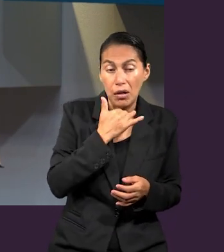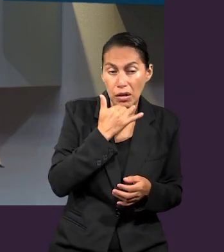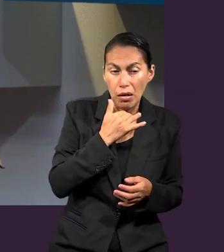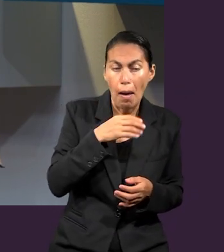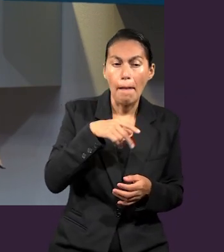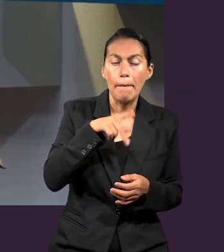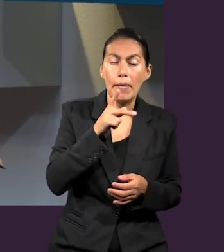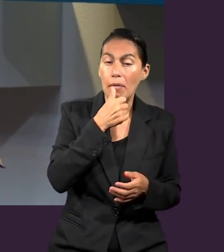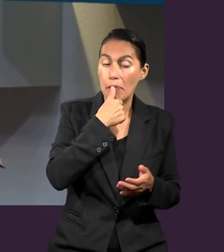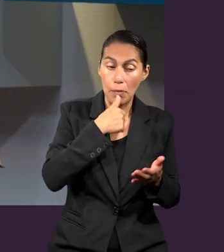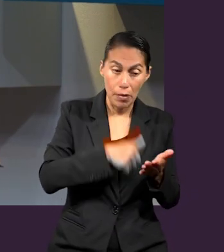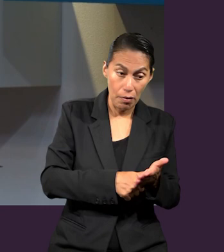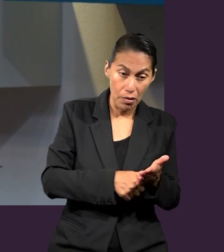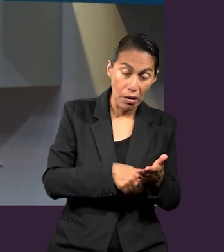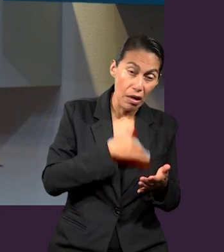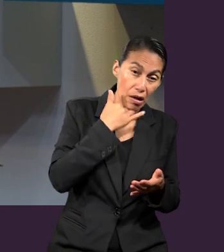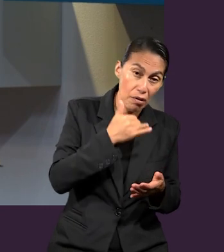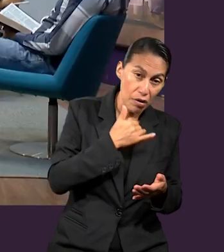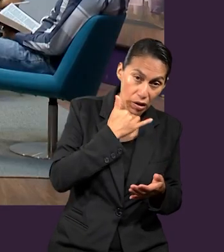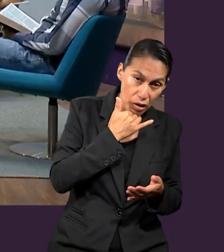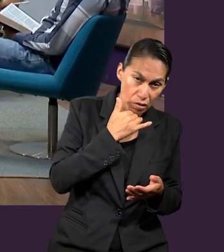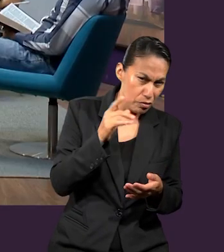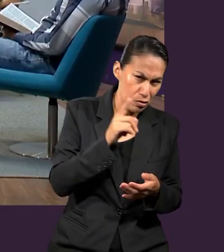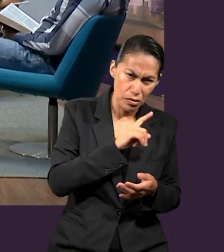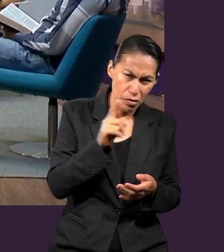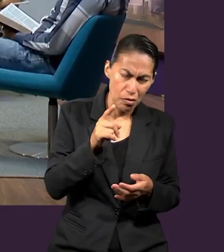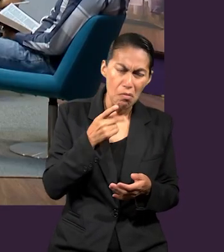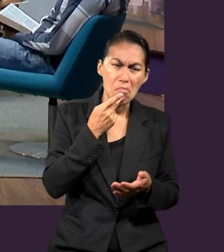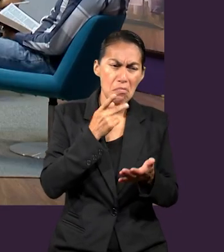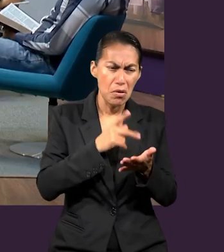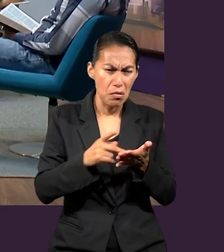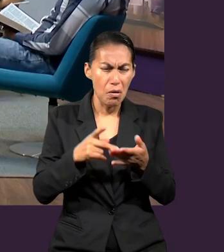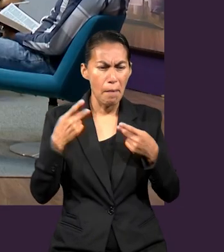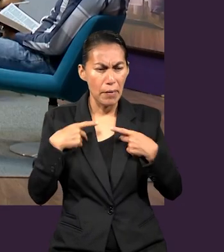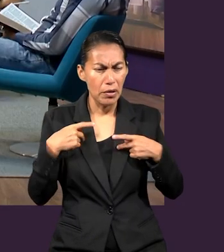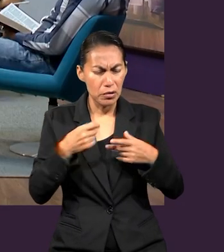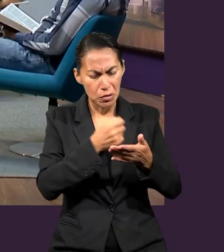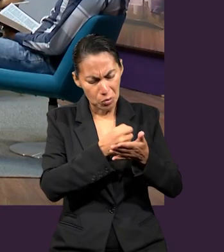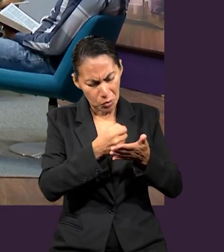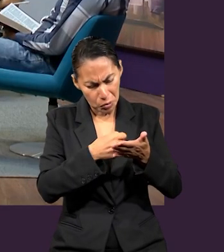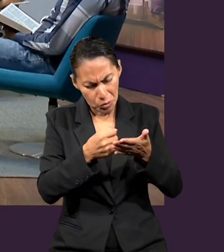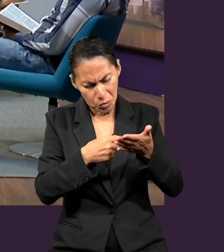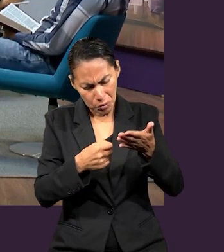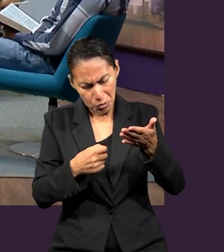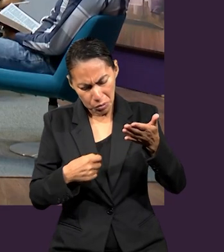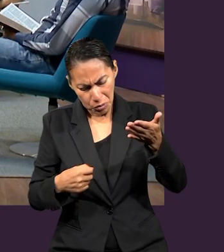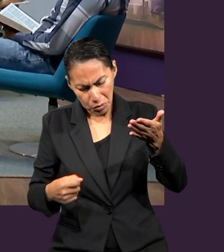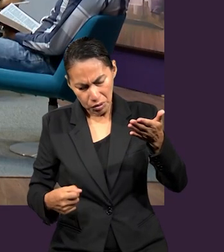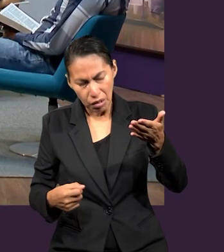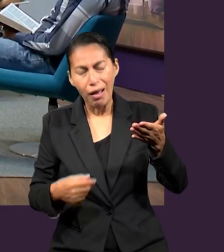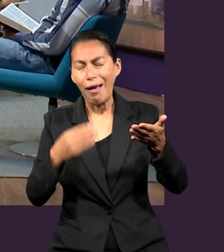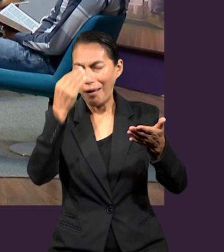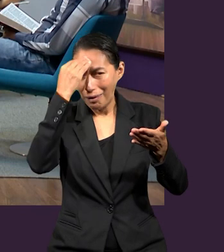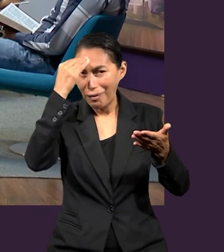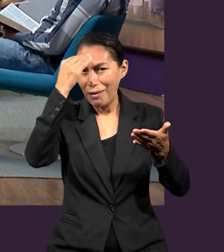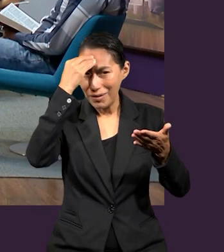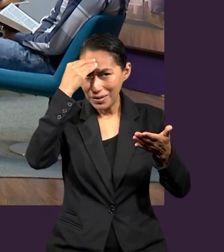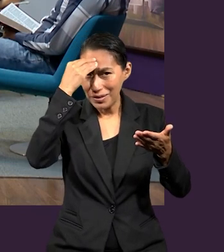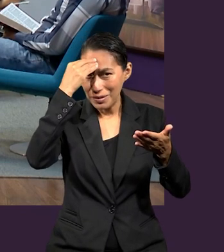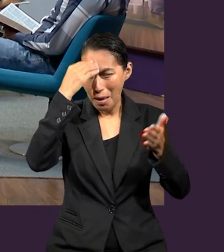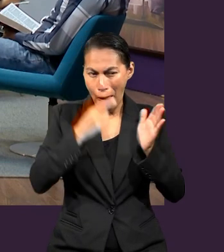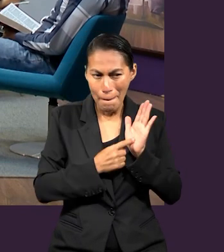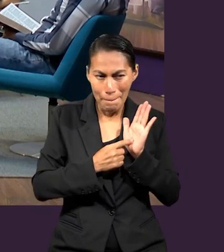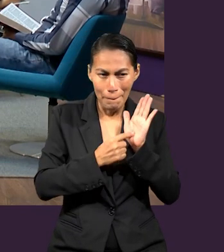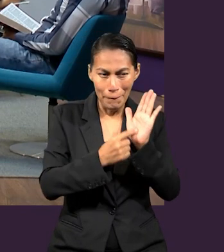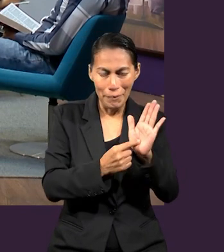no tenía un destinatario equivocado. Él conocía a las personas a las cuales le escribía. Y conociéndolas,